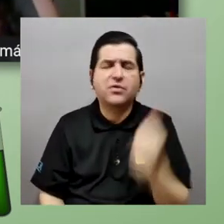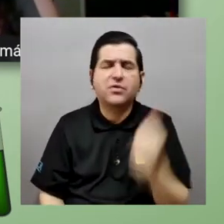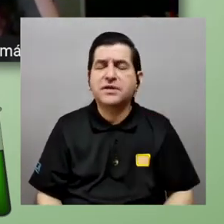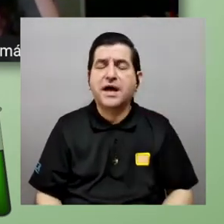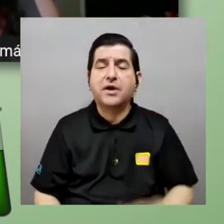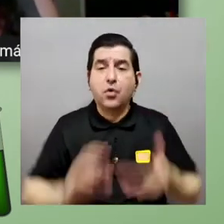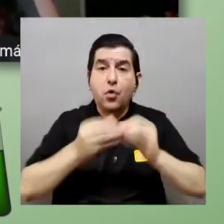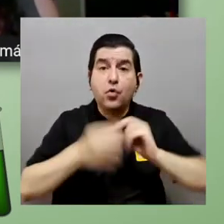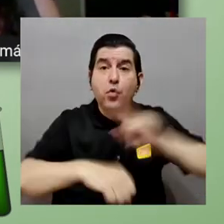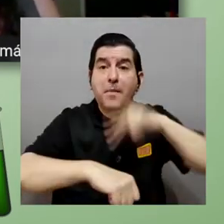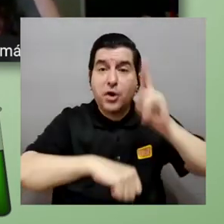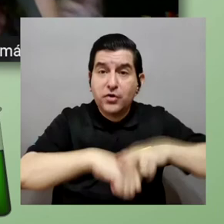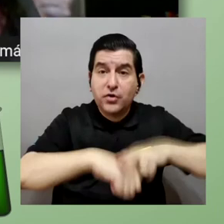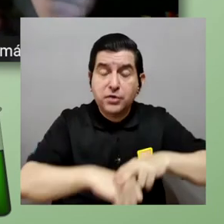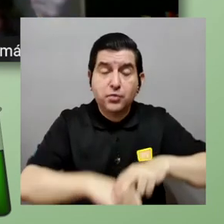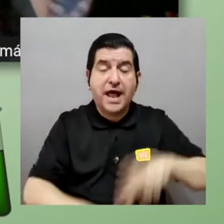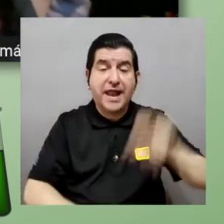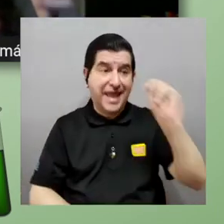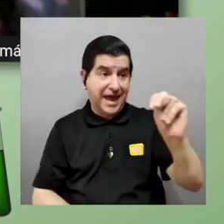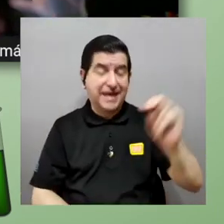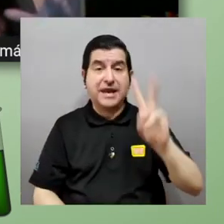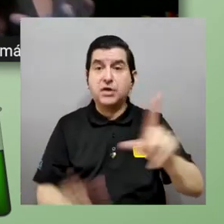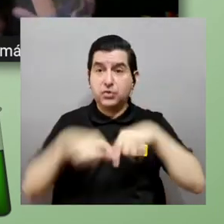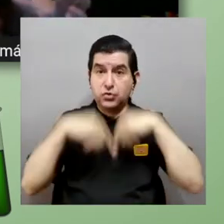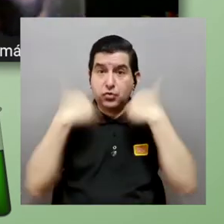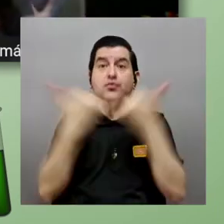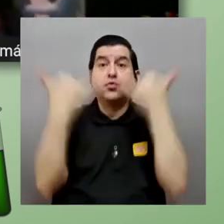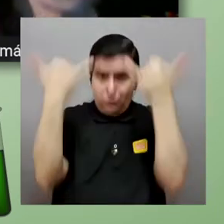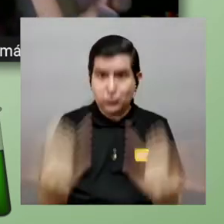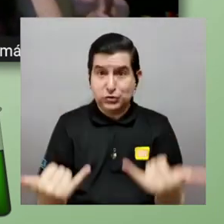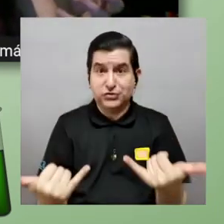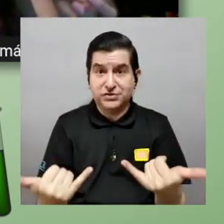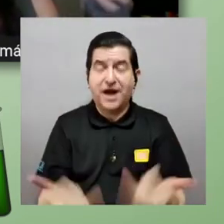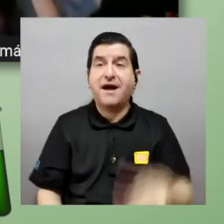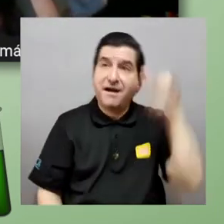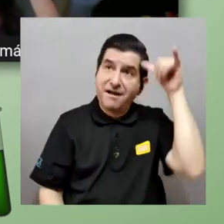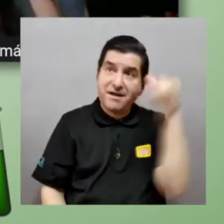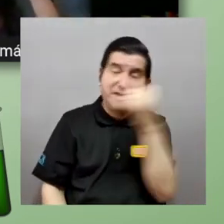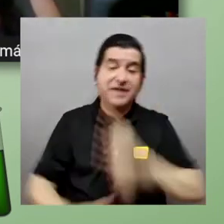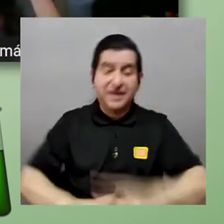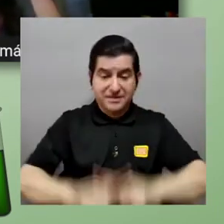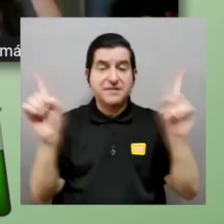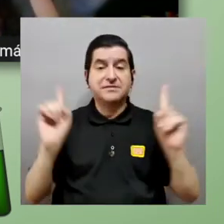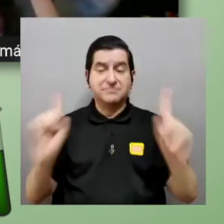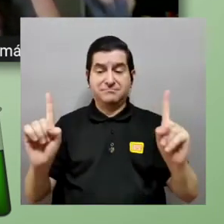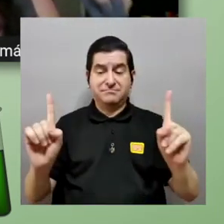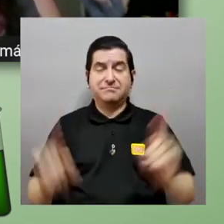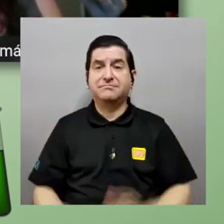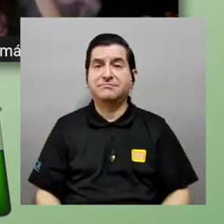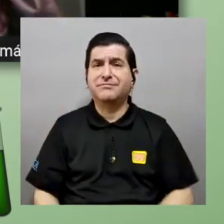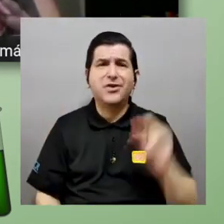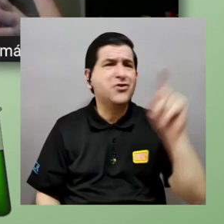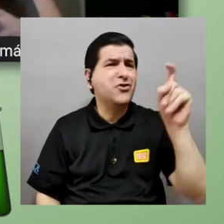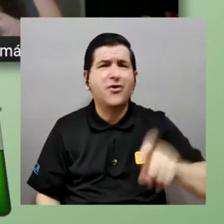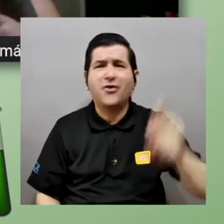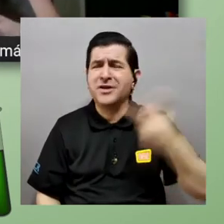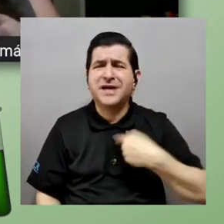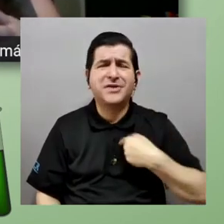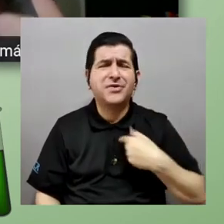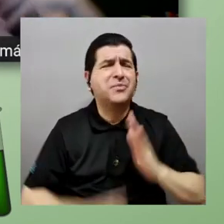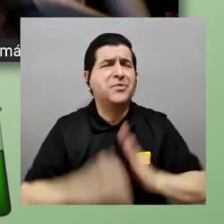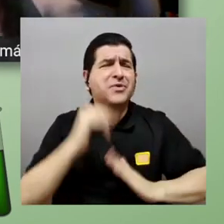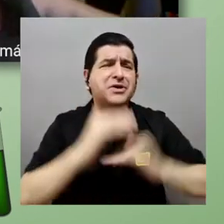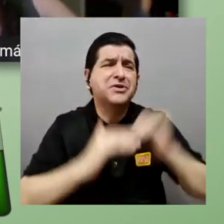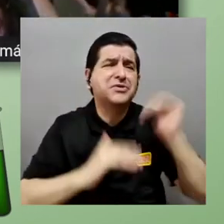y trabajamos con números naturales y esos dos ya son dos conjuntos tal cual que son infinitos distintos entonces ni siquiera hay que